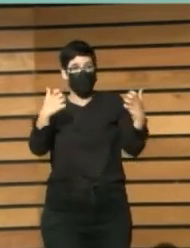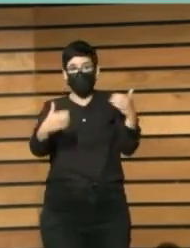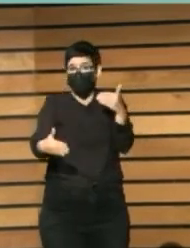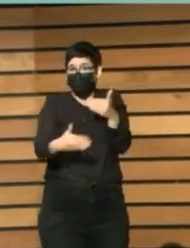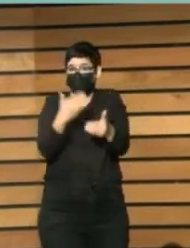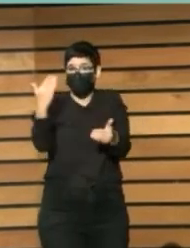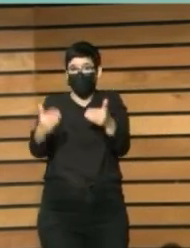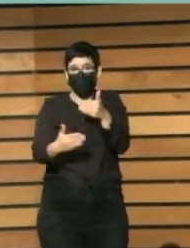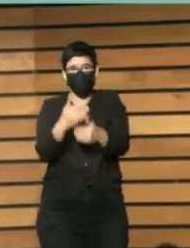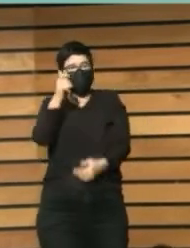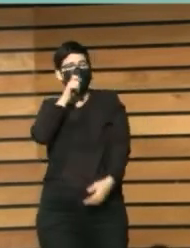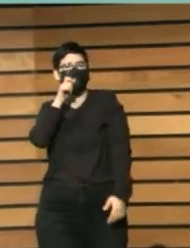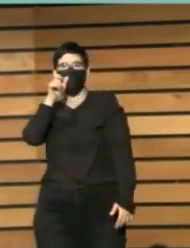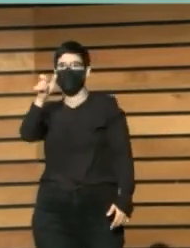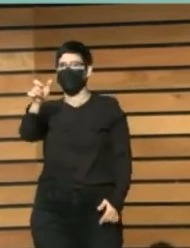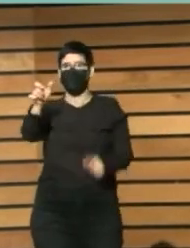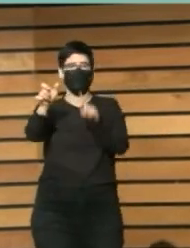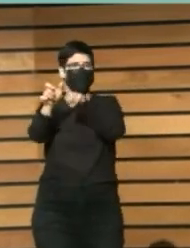formas,